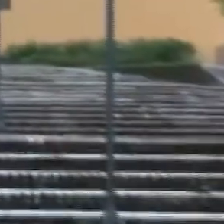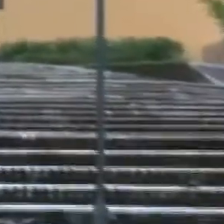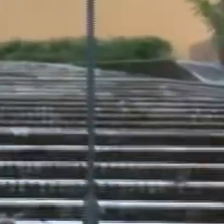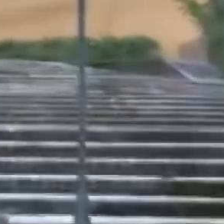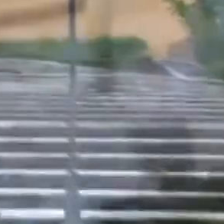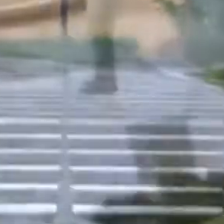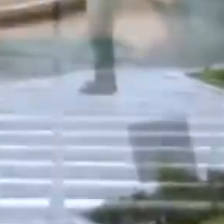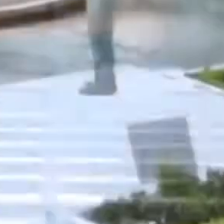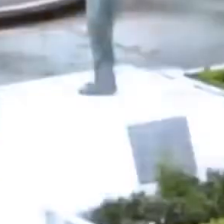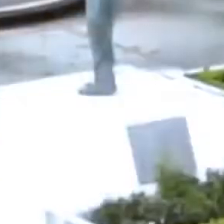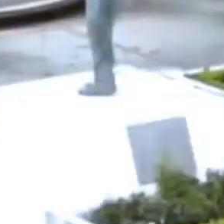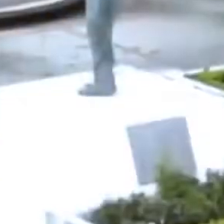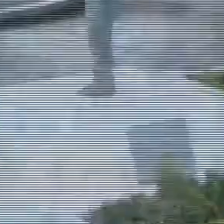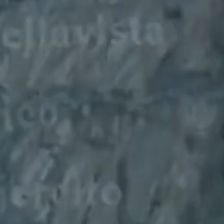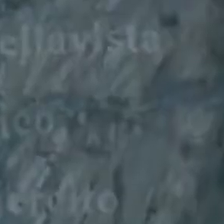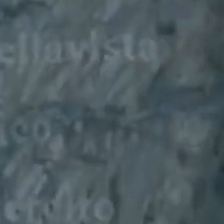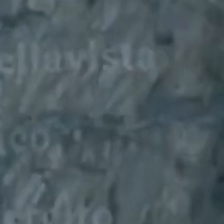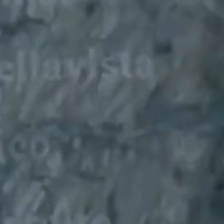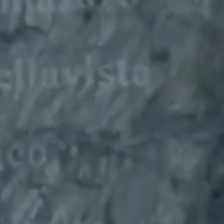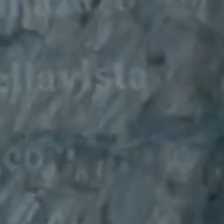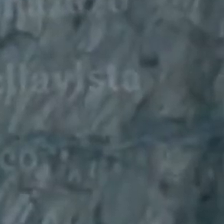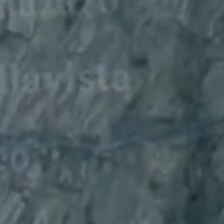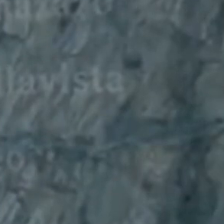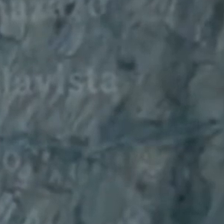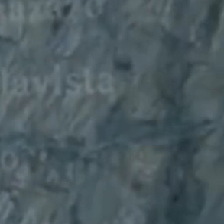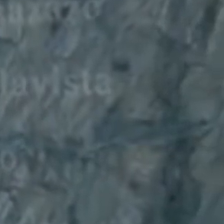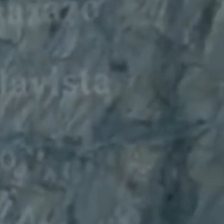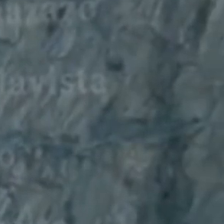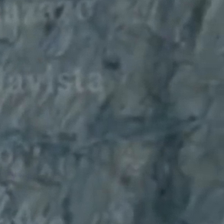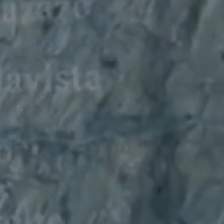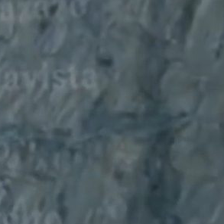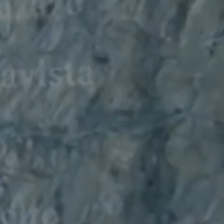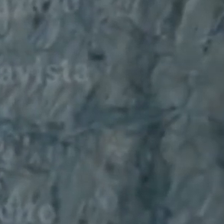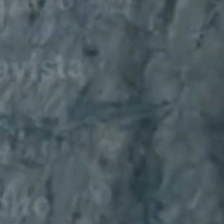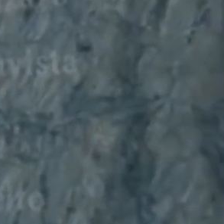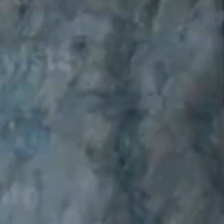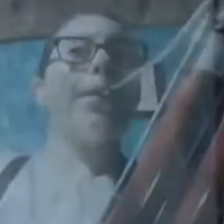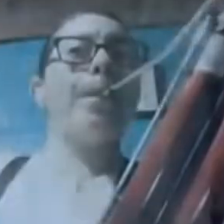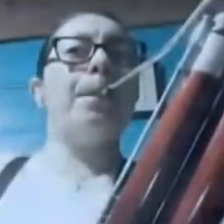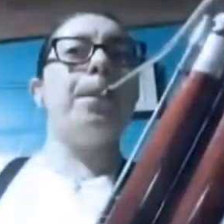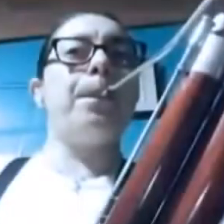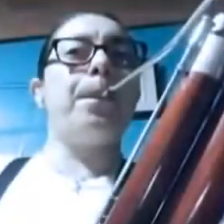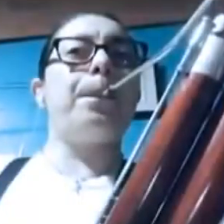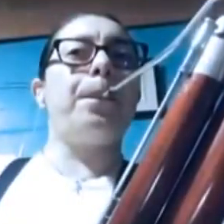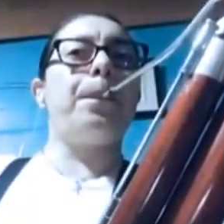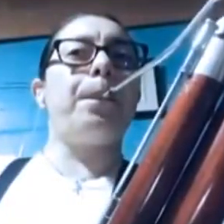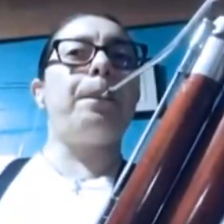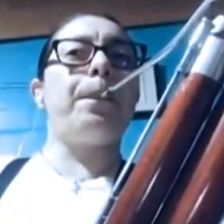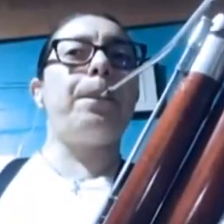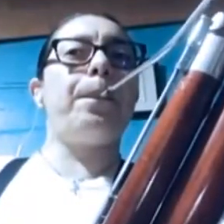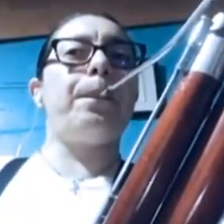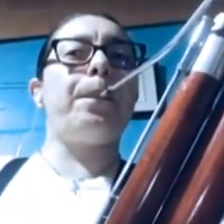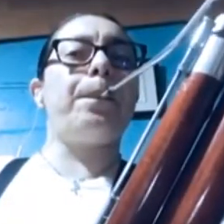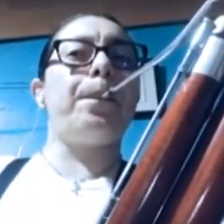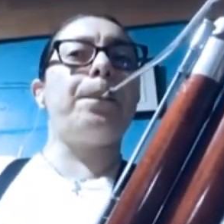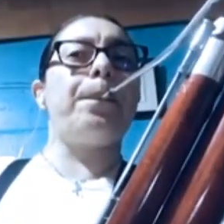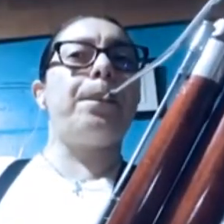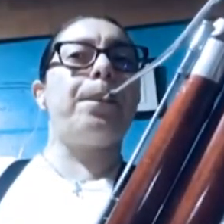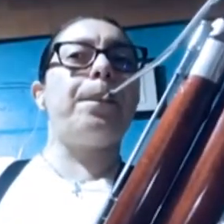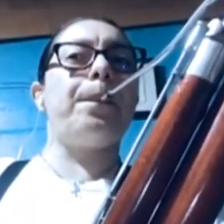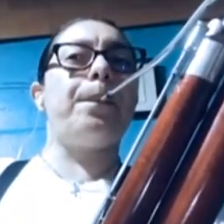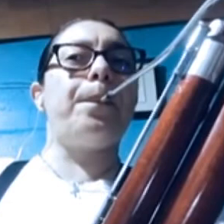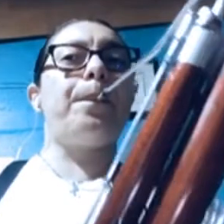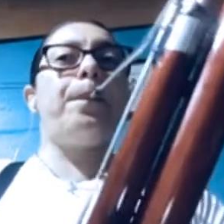abolición